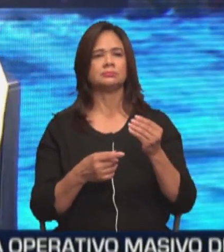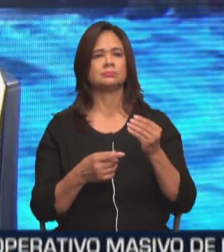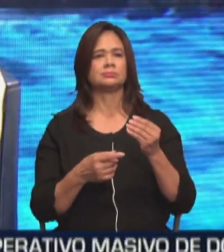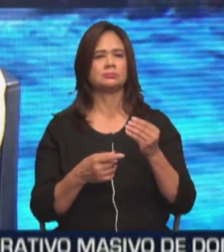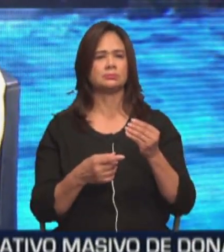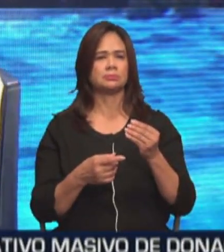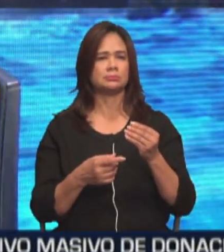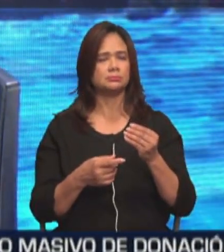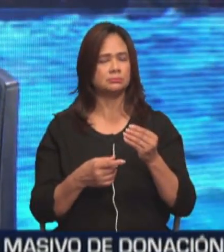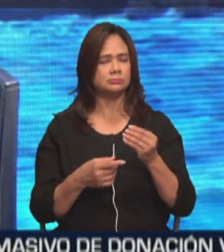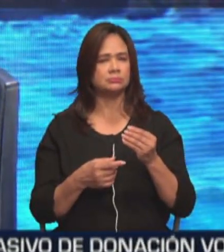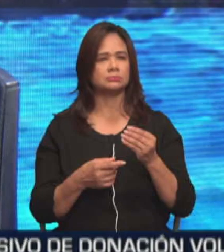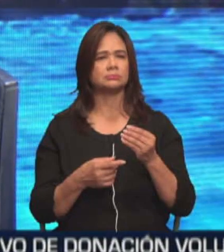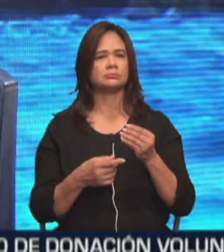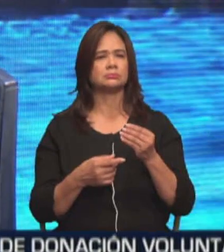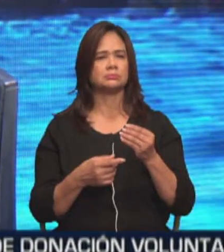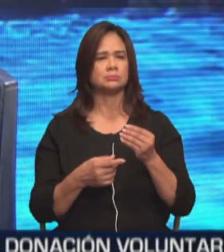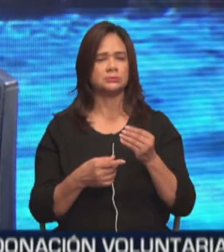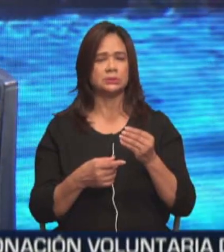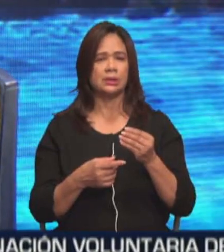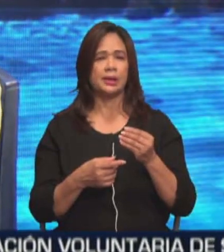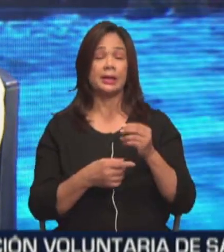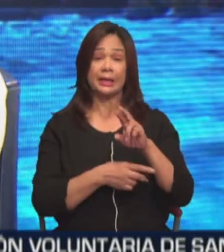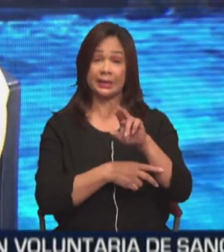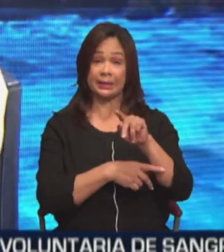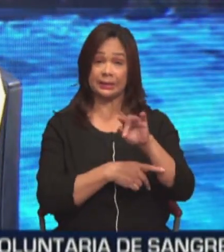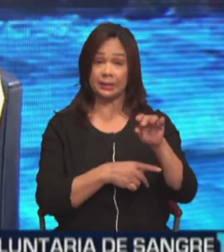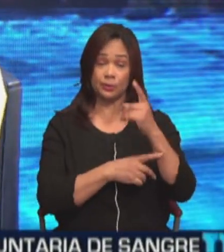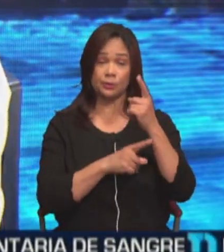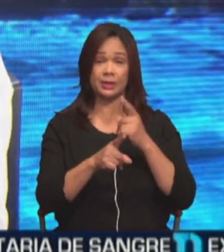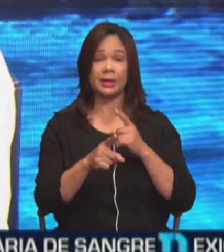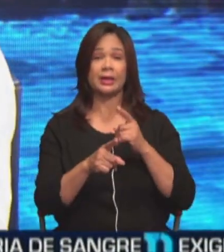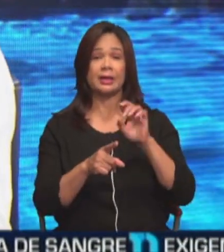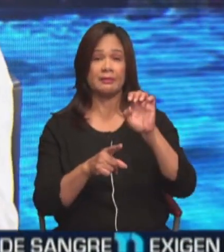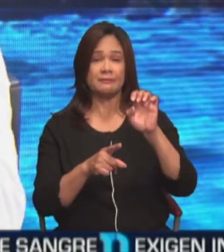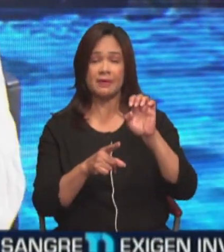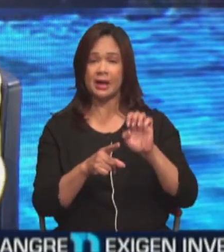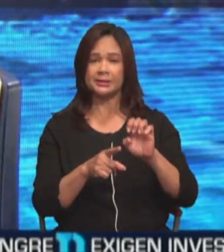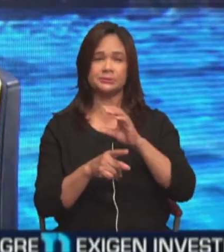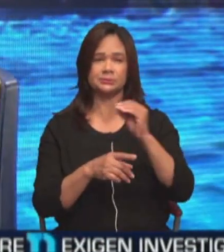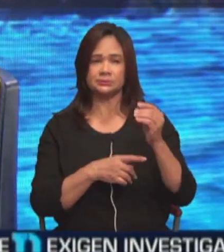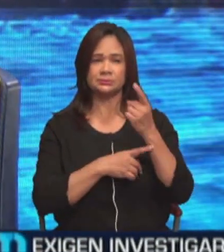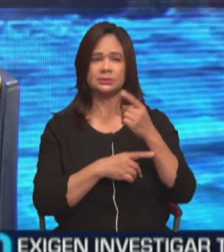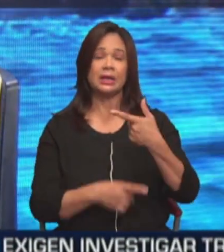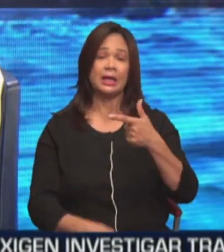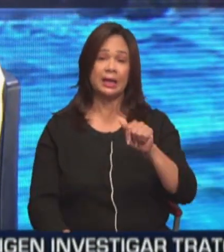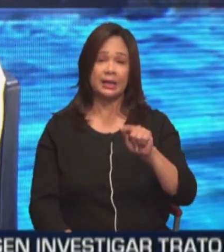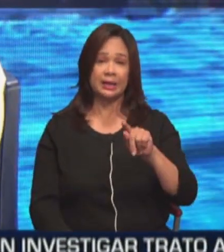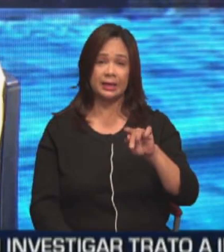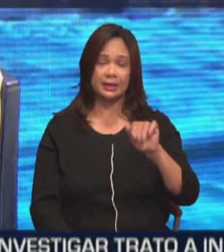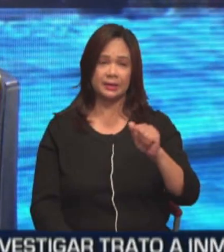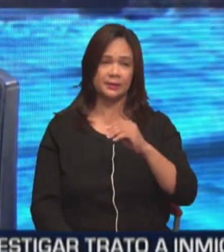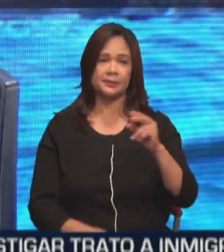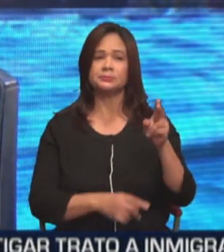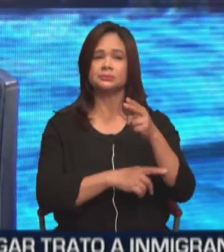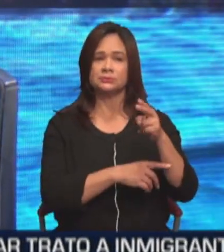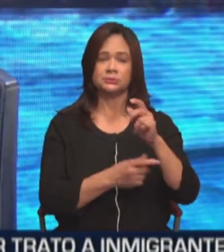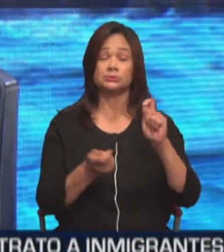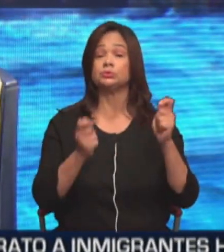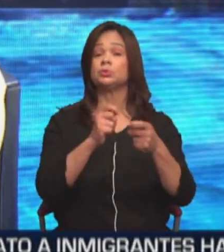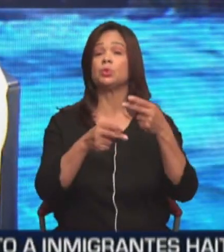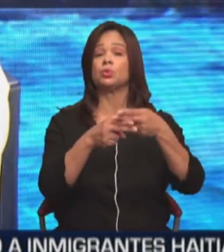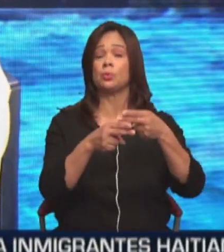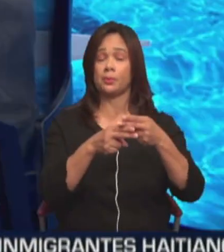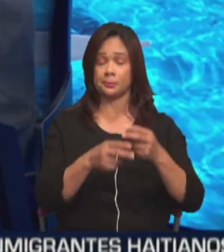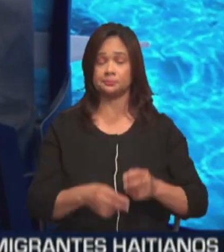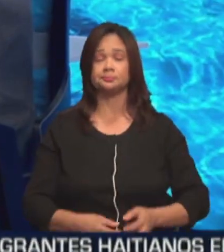oye, se han dado retiro de evangélicos. Yo recuerdo hace como cuatro años en Las Galeras, en uno del hotel que ahora cambió de nombre y